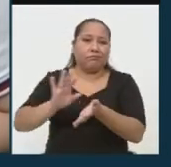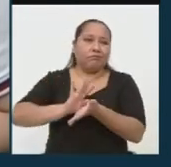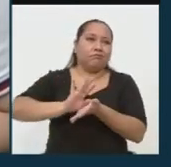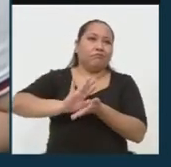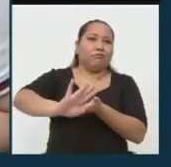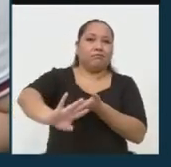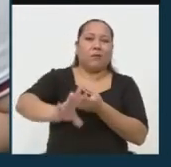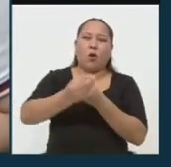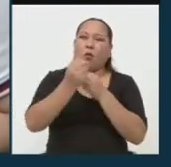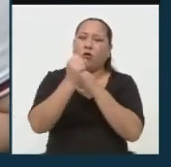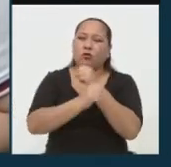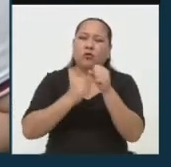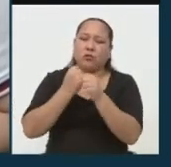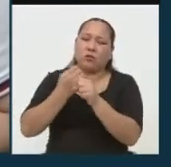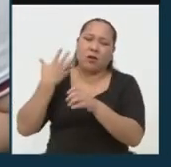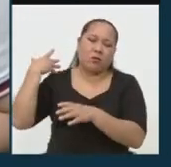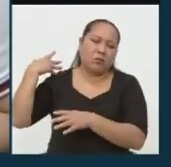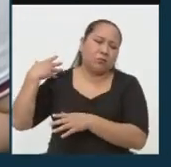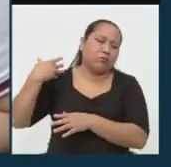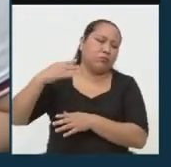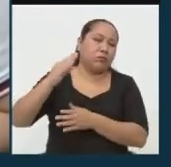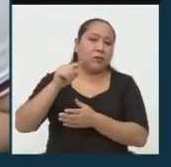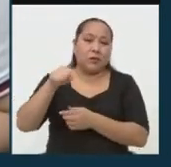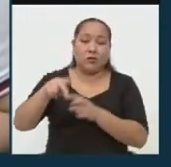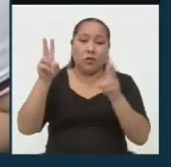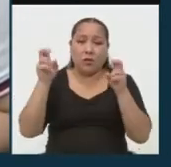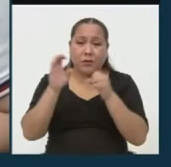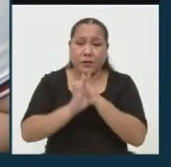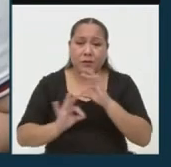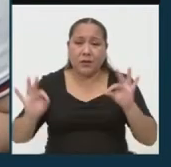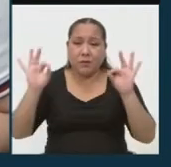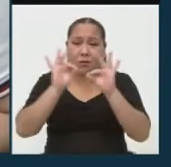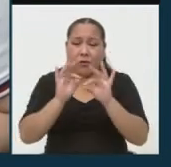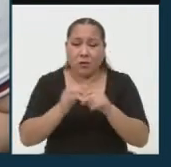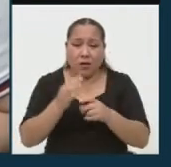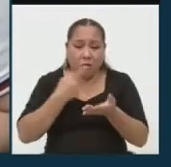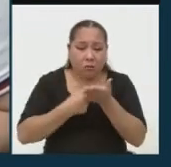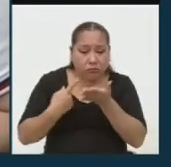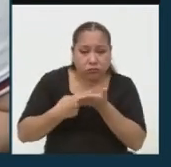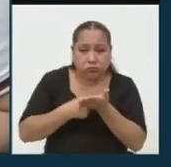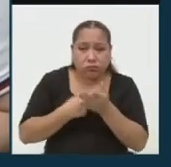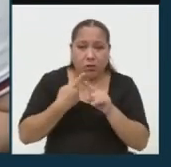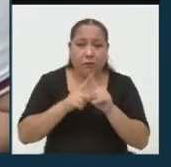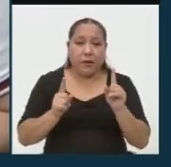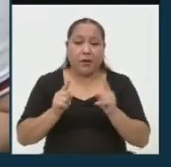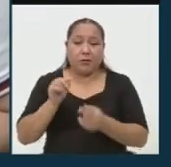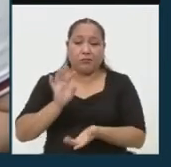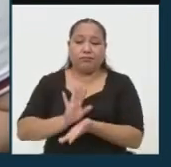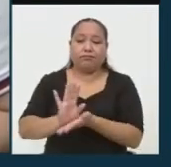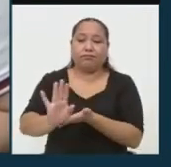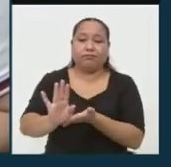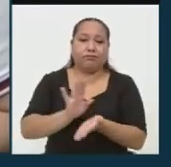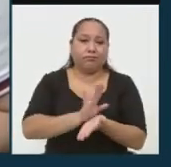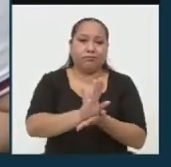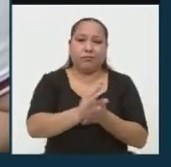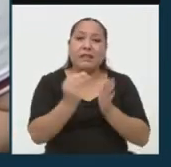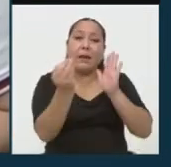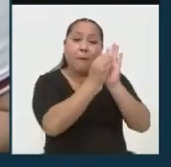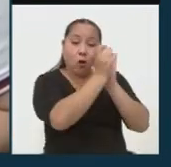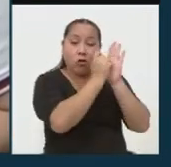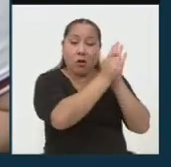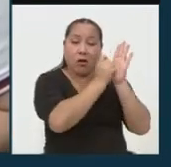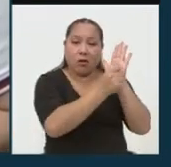décadas a pesar de que siguen siendo temas prioritarios que se tratan en los debates. Sin embargo, esto es letra muerta.